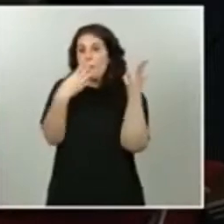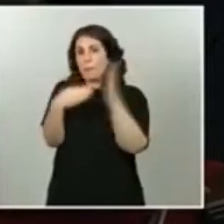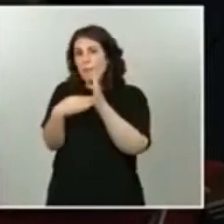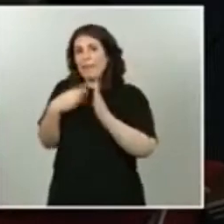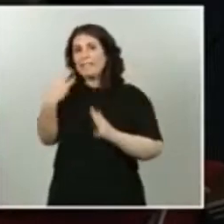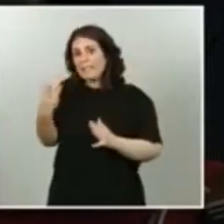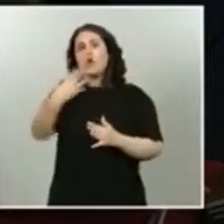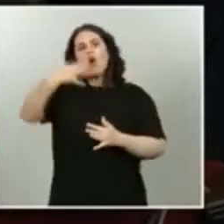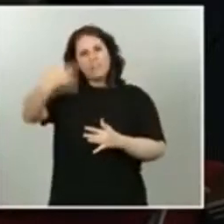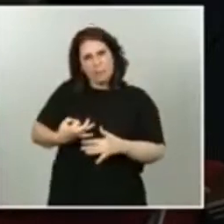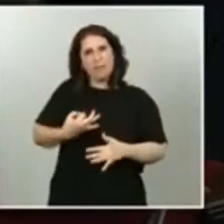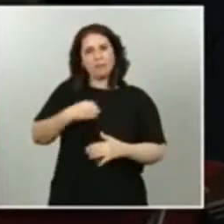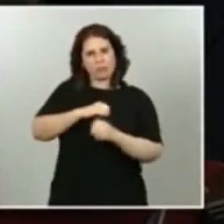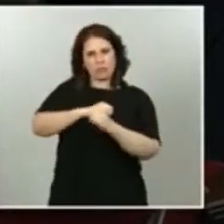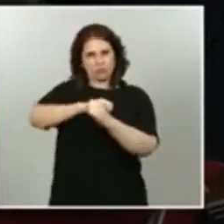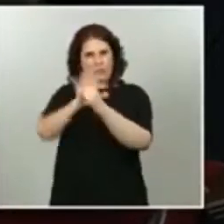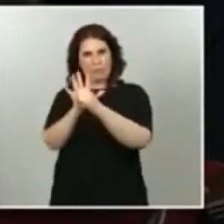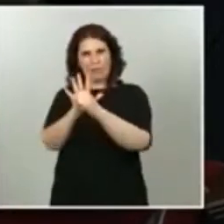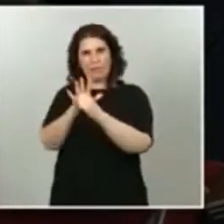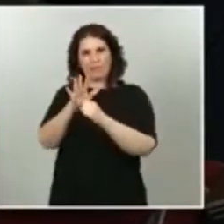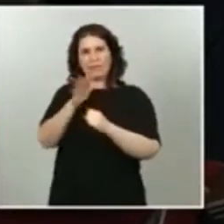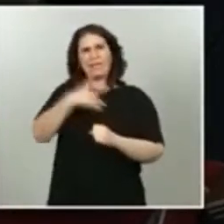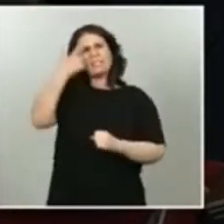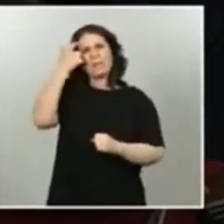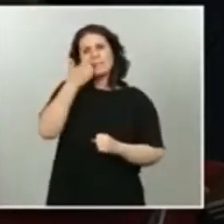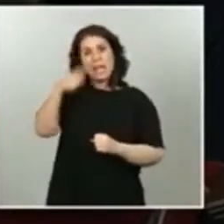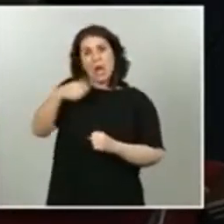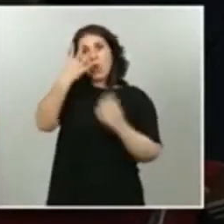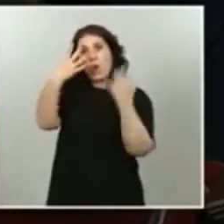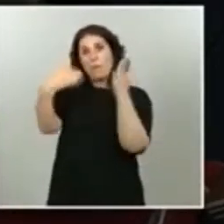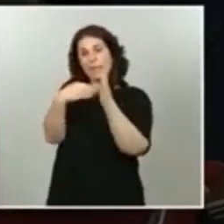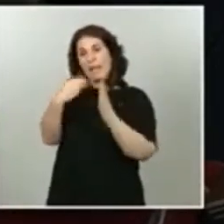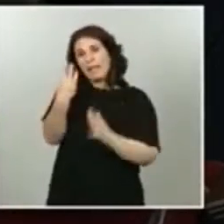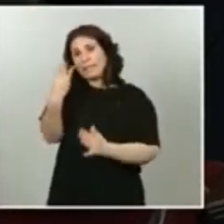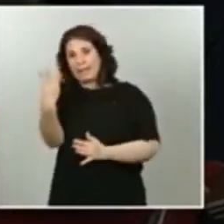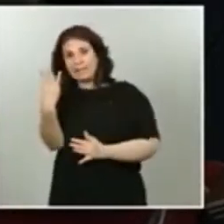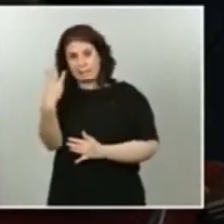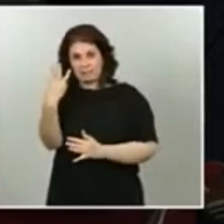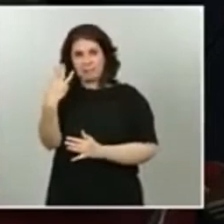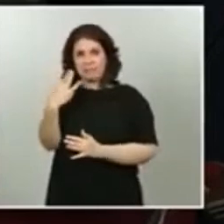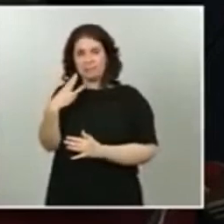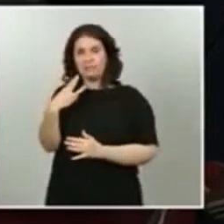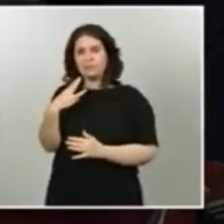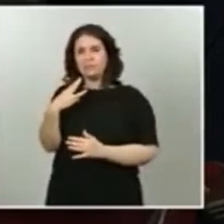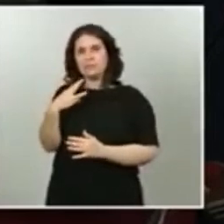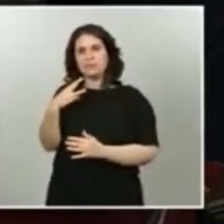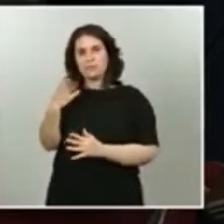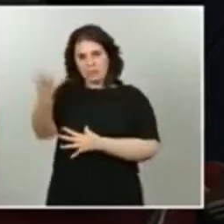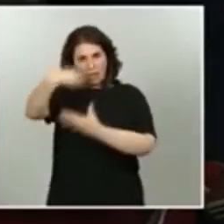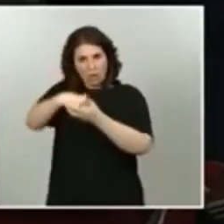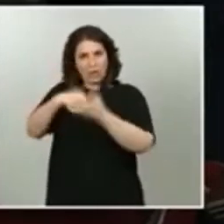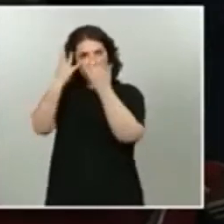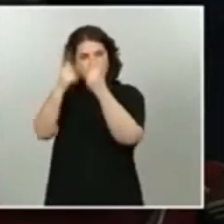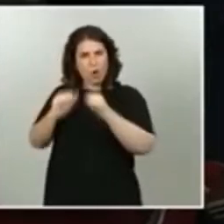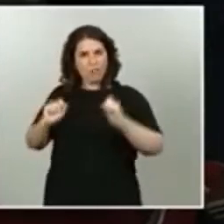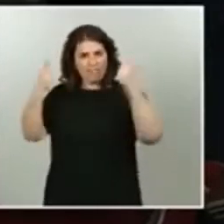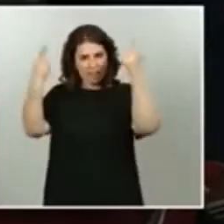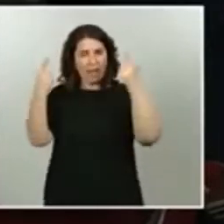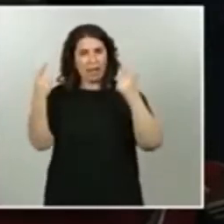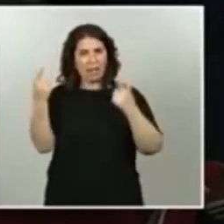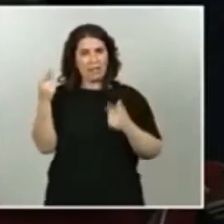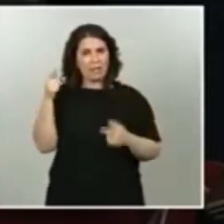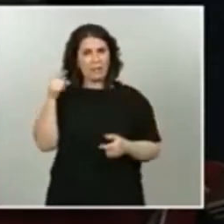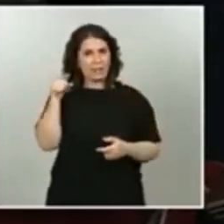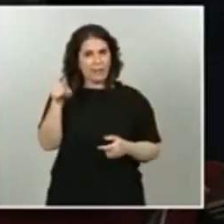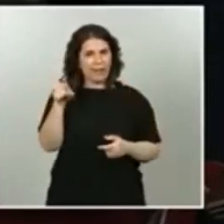saber si esos 9.003 casos están recogidos en el balance oficial, en el recuento oficial de